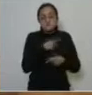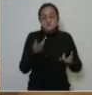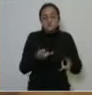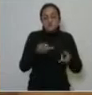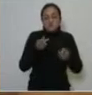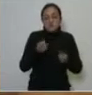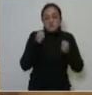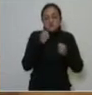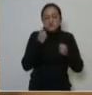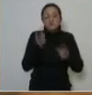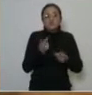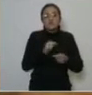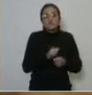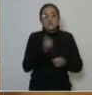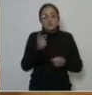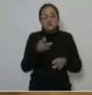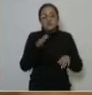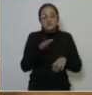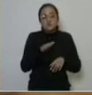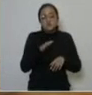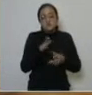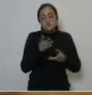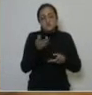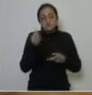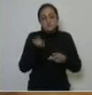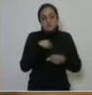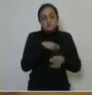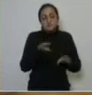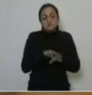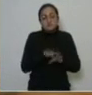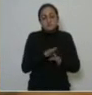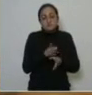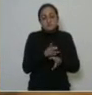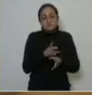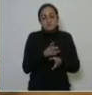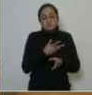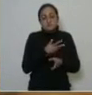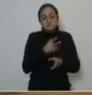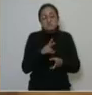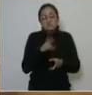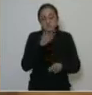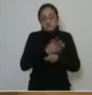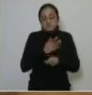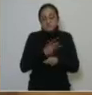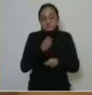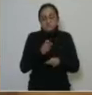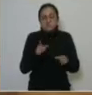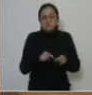Pero todos lo esclarecemos y todos lo sancionamos. Tengan calma, por favor. ¡Gracias! ¡Gracias! ¡Gracias!